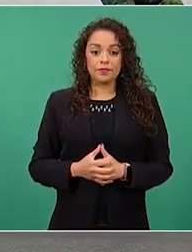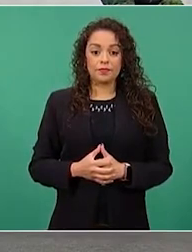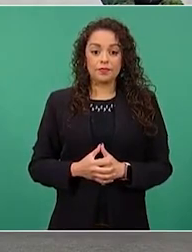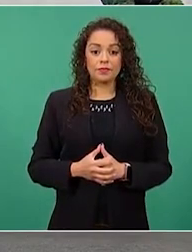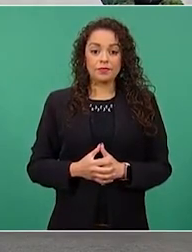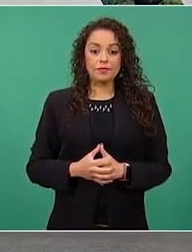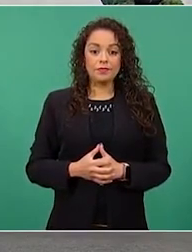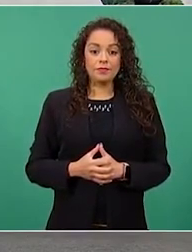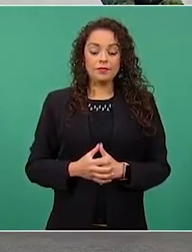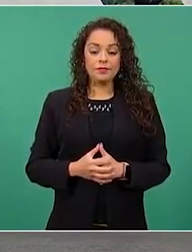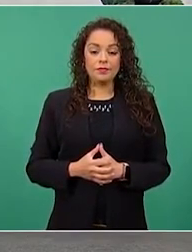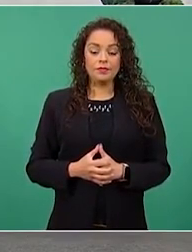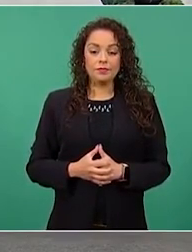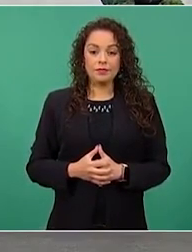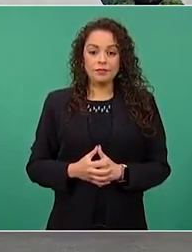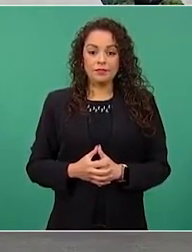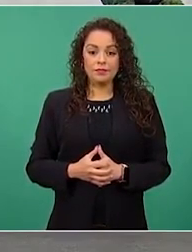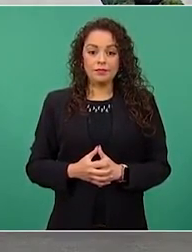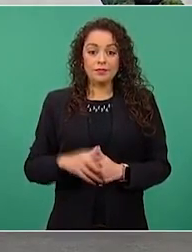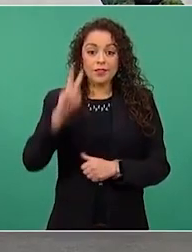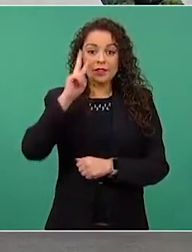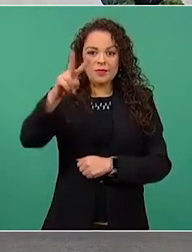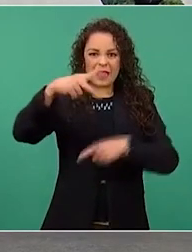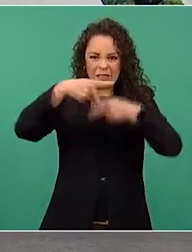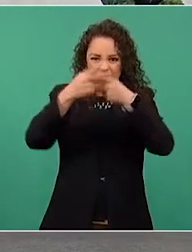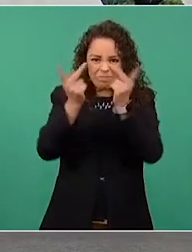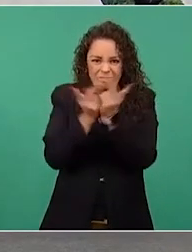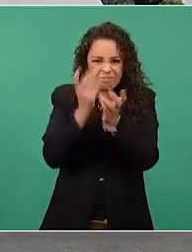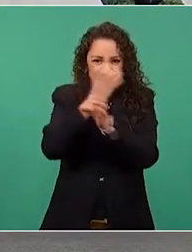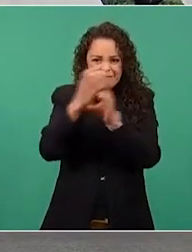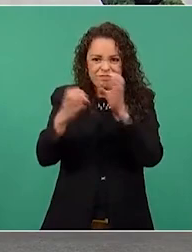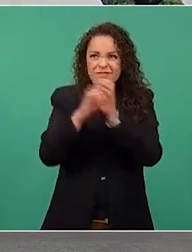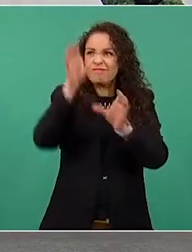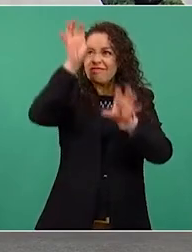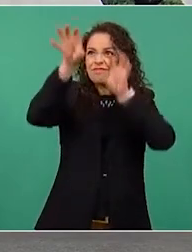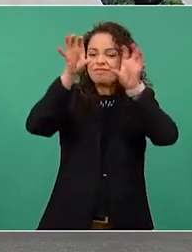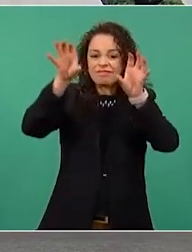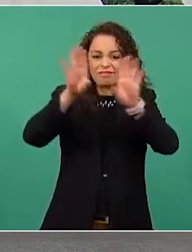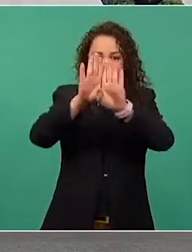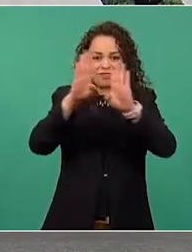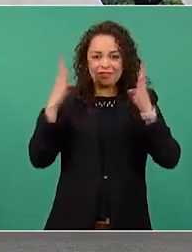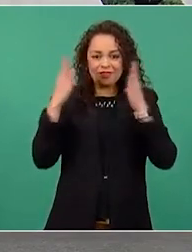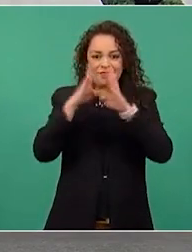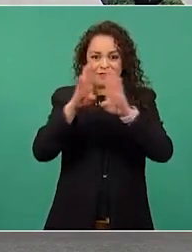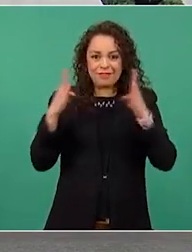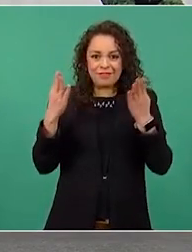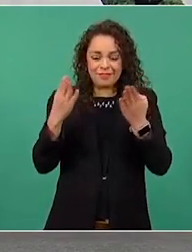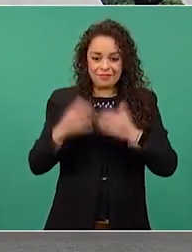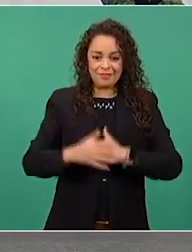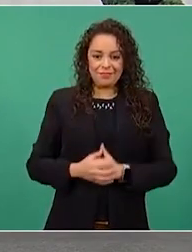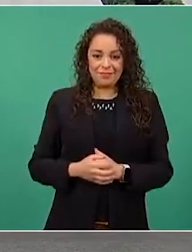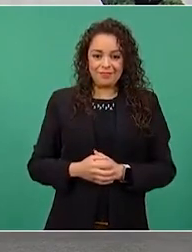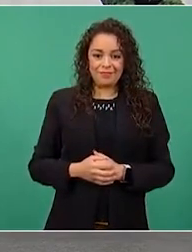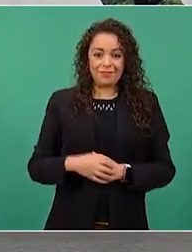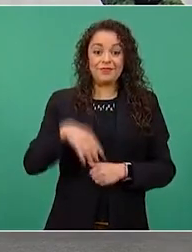Las vajillas. Ya voy a invitar a López Óriga.